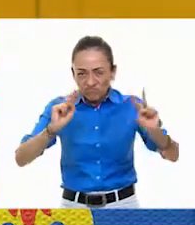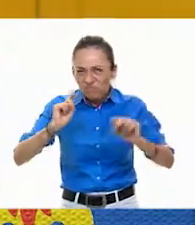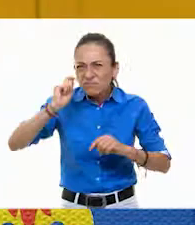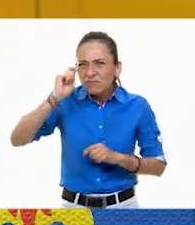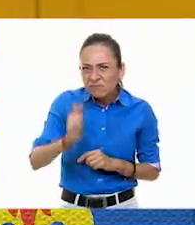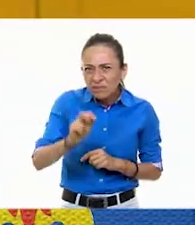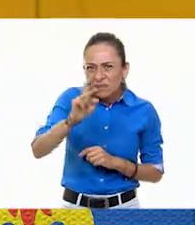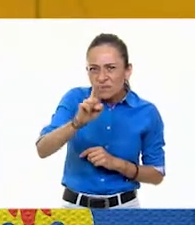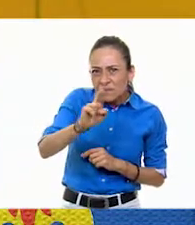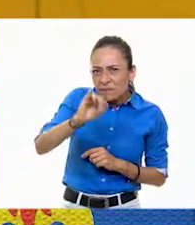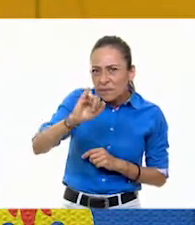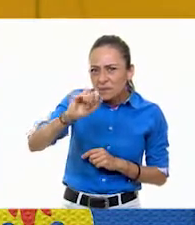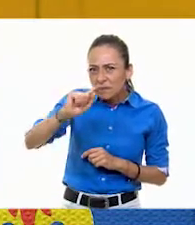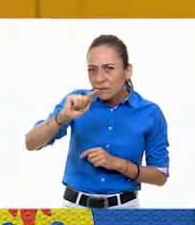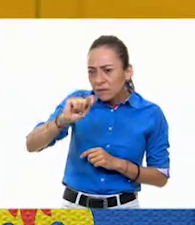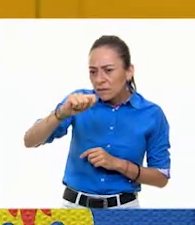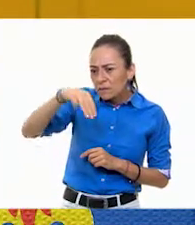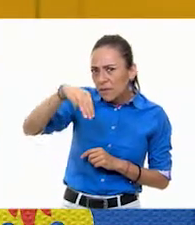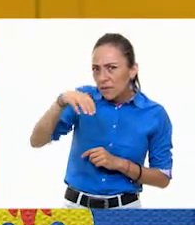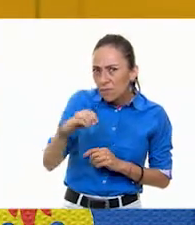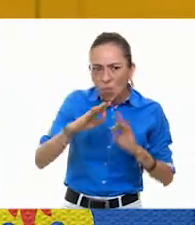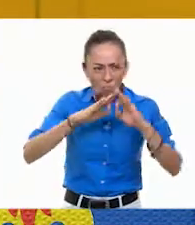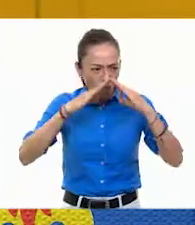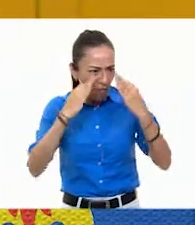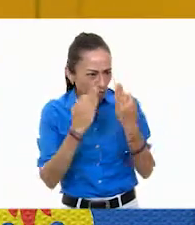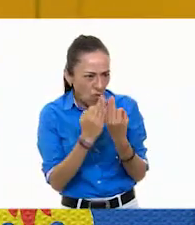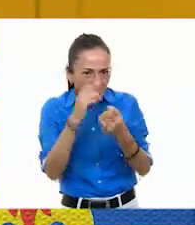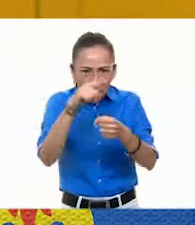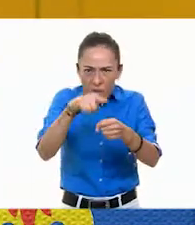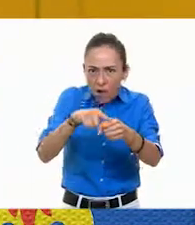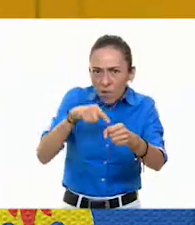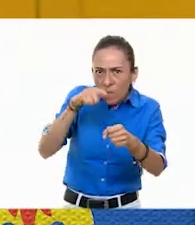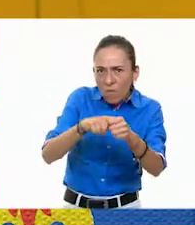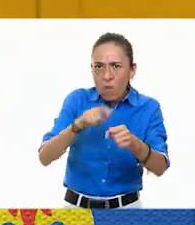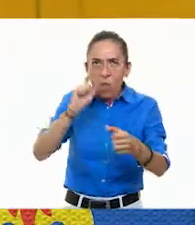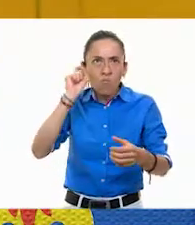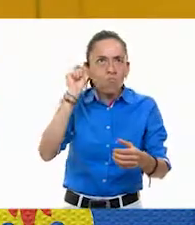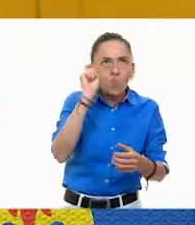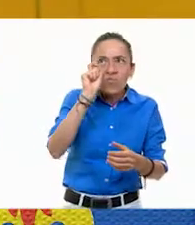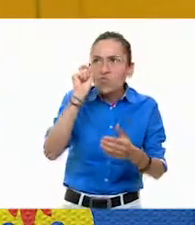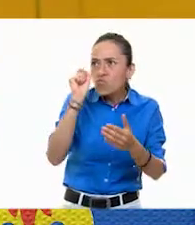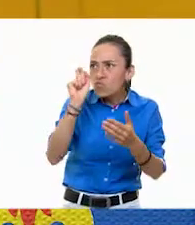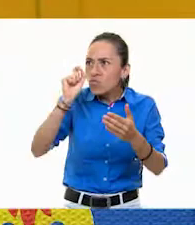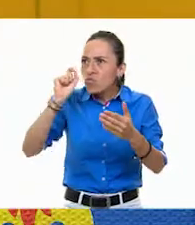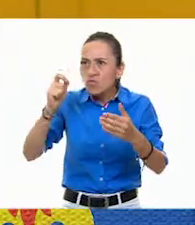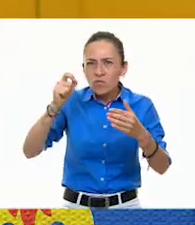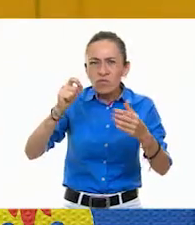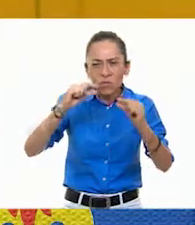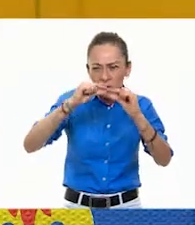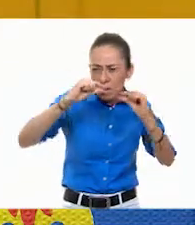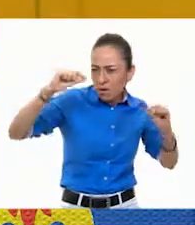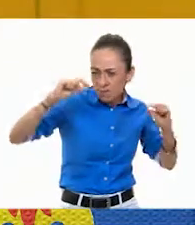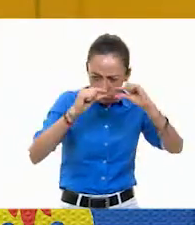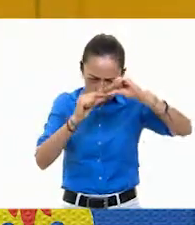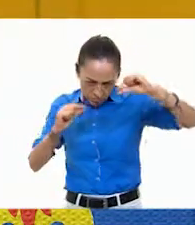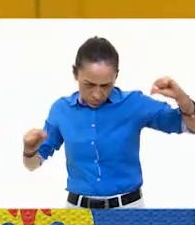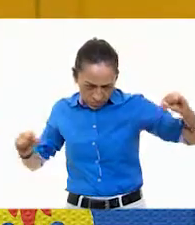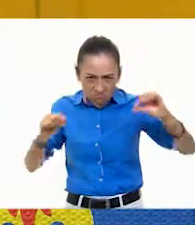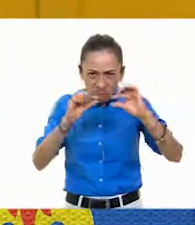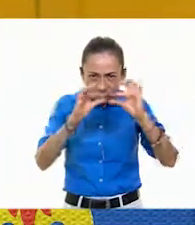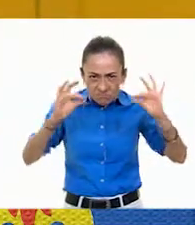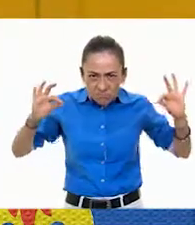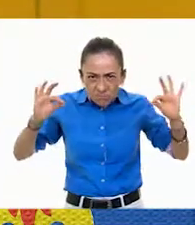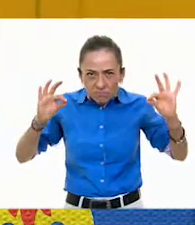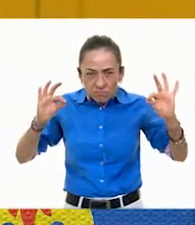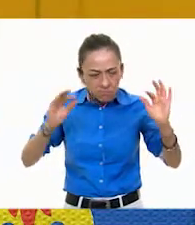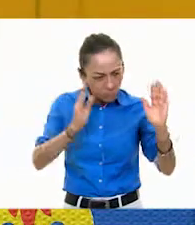organización de formas, colores, puntos, líneas con un cierto orden. Se pueden dar mediante la